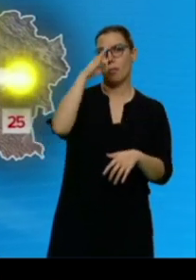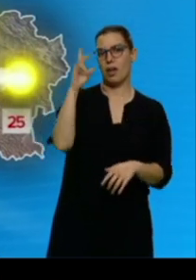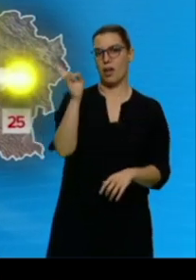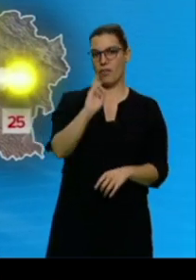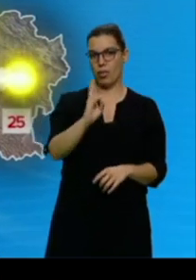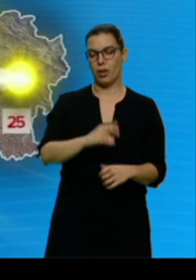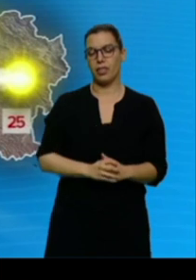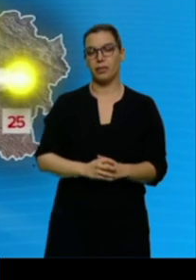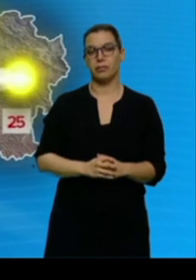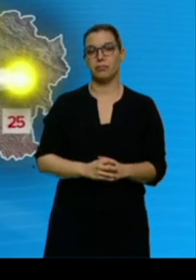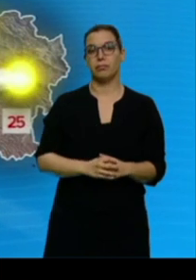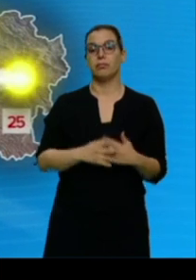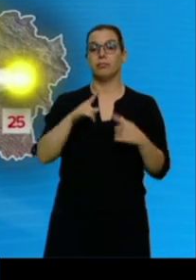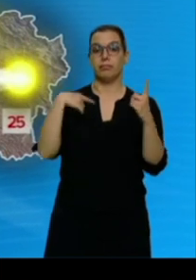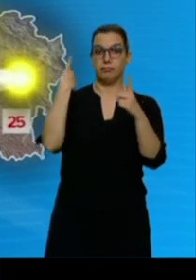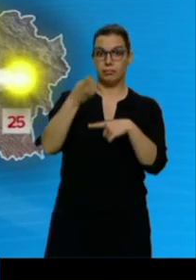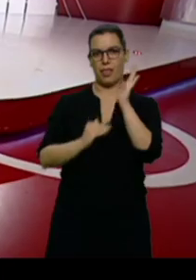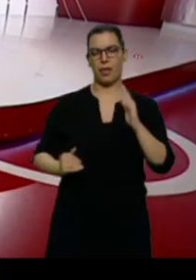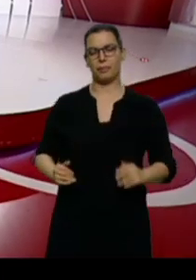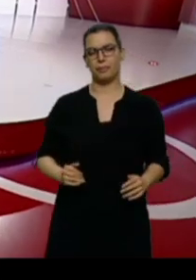adelanto de lo que nos espera hasta el domingo.